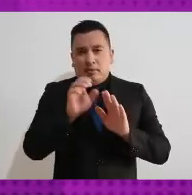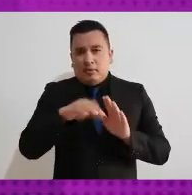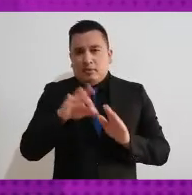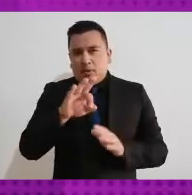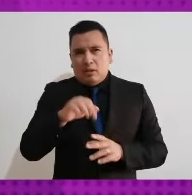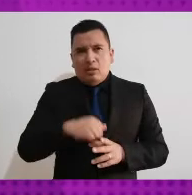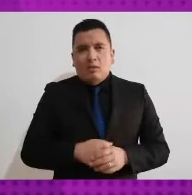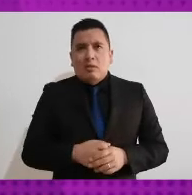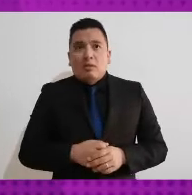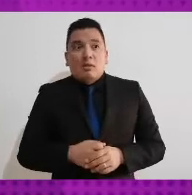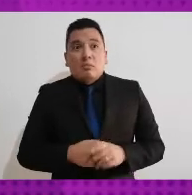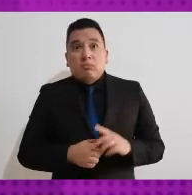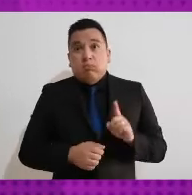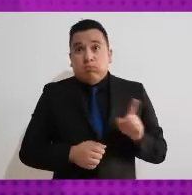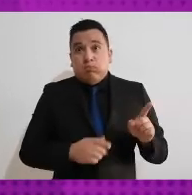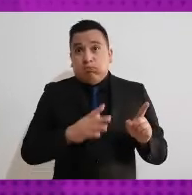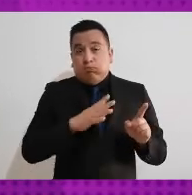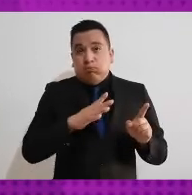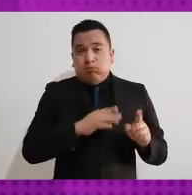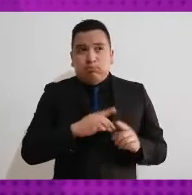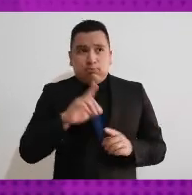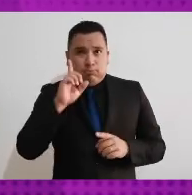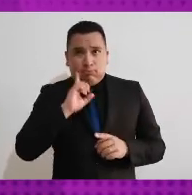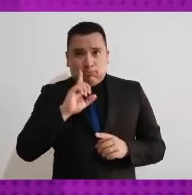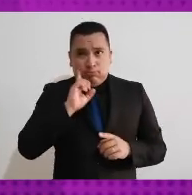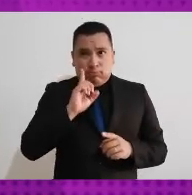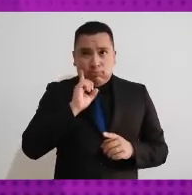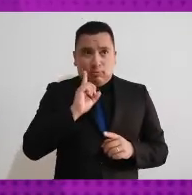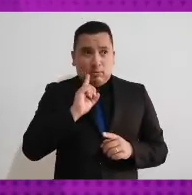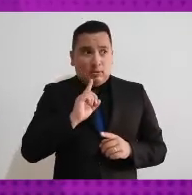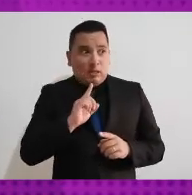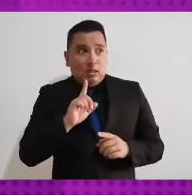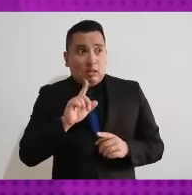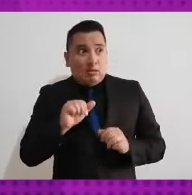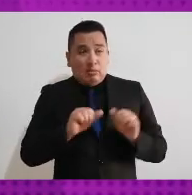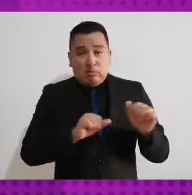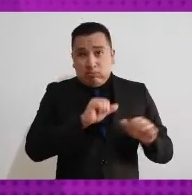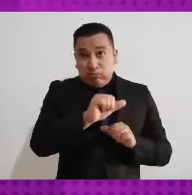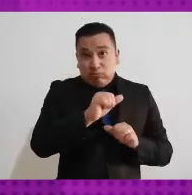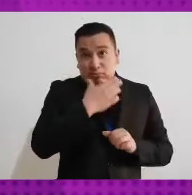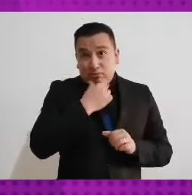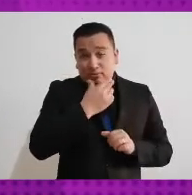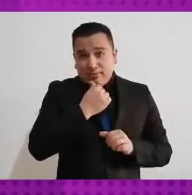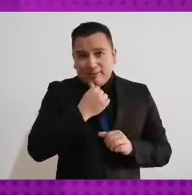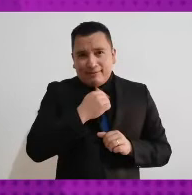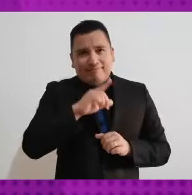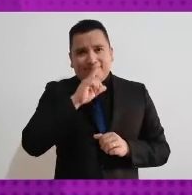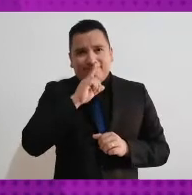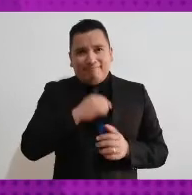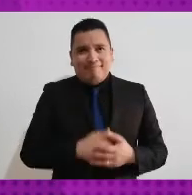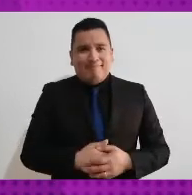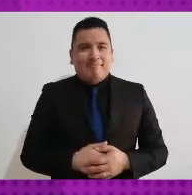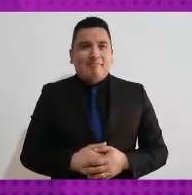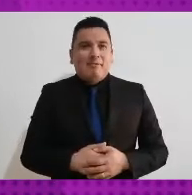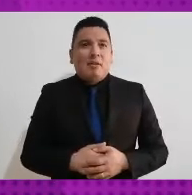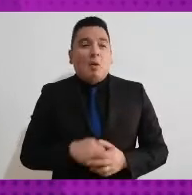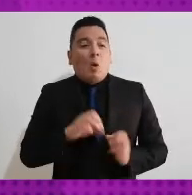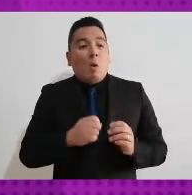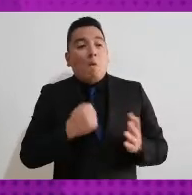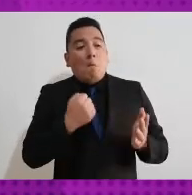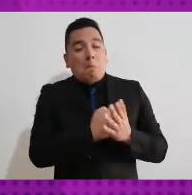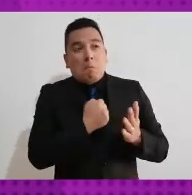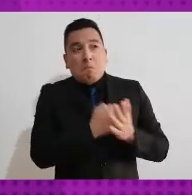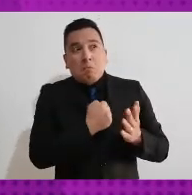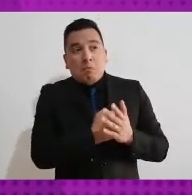de los hombres sin que haya ningún riesgo. Y eso también potencializa que haya una mayor participación de las mujeres. Por eso,